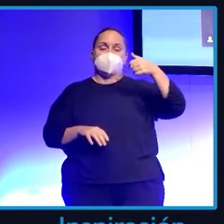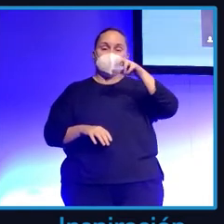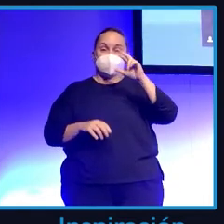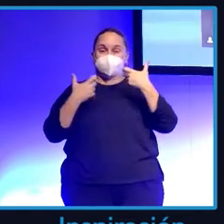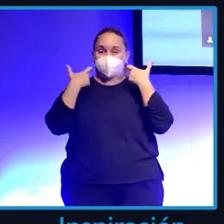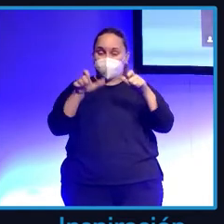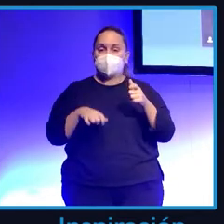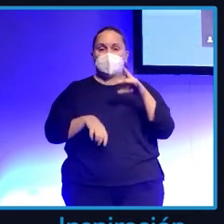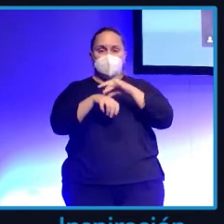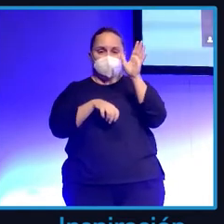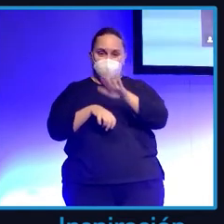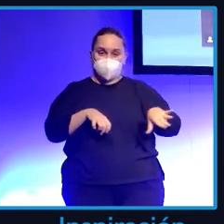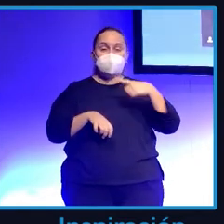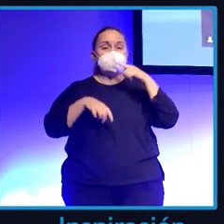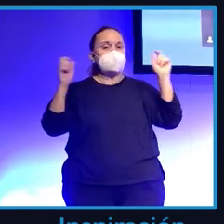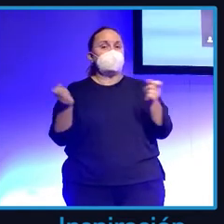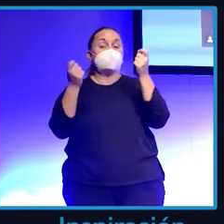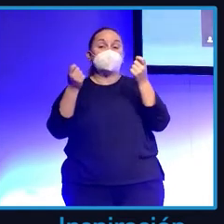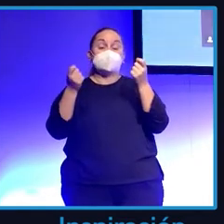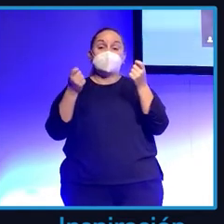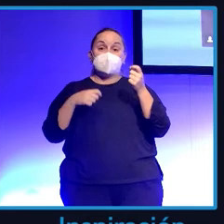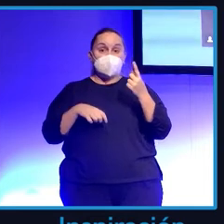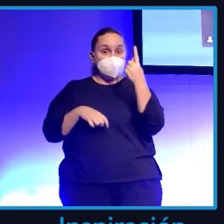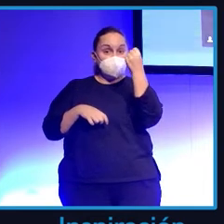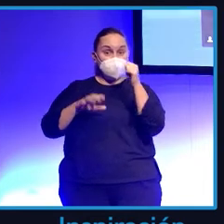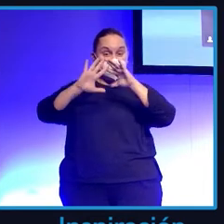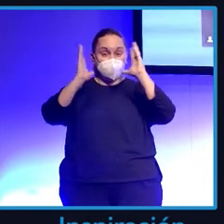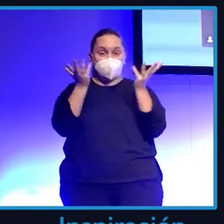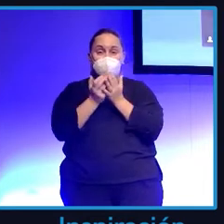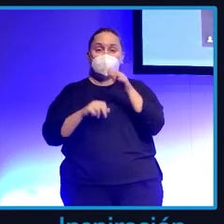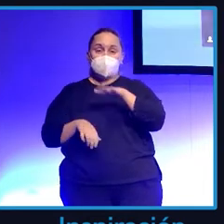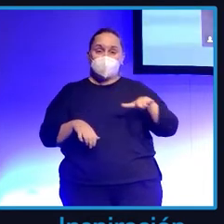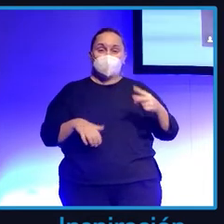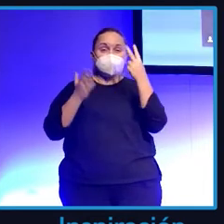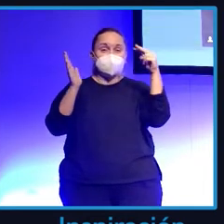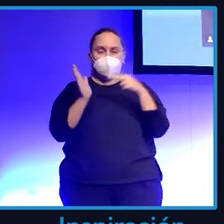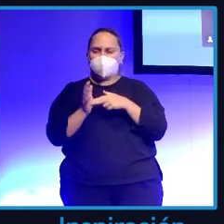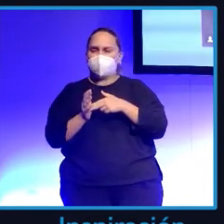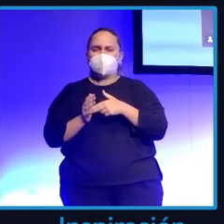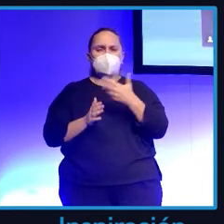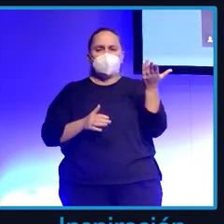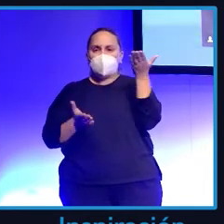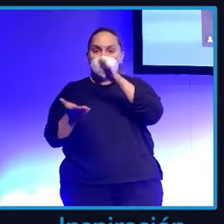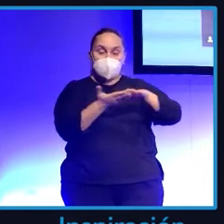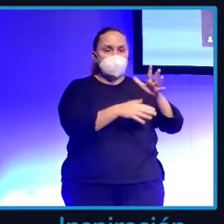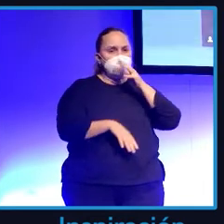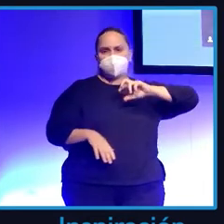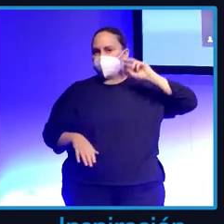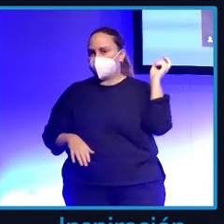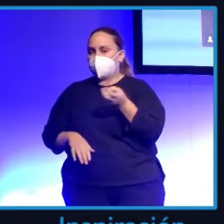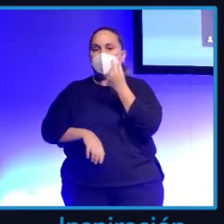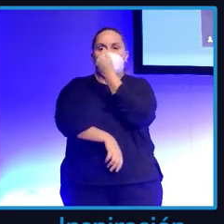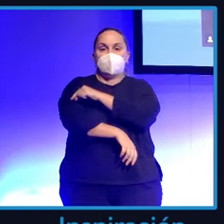concepto de la campaña era que mueren 7.000 niños al día en el mundo por causas prevenibles, porque no tenían vacunas y demás.